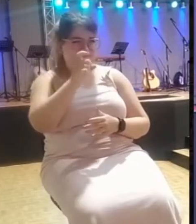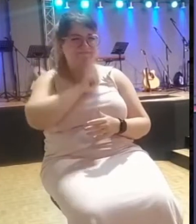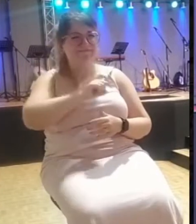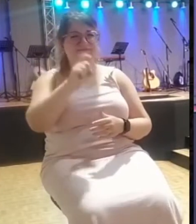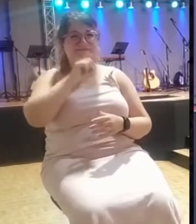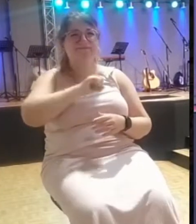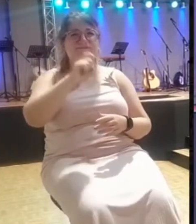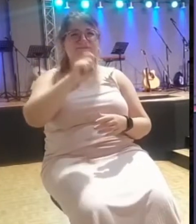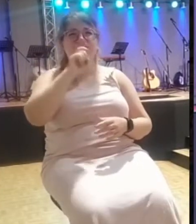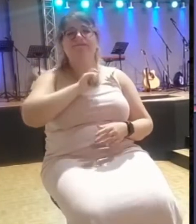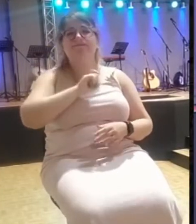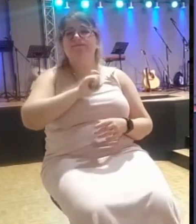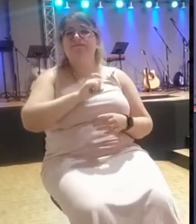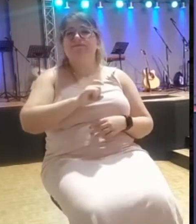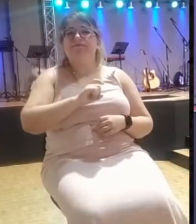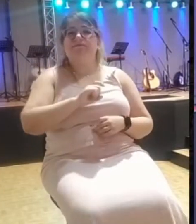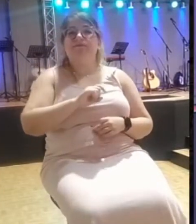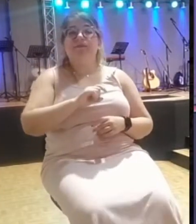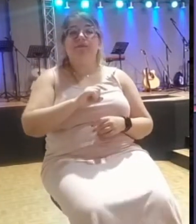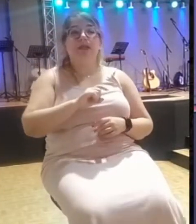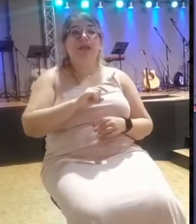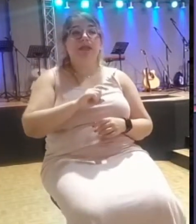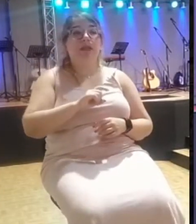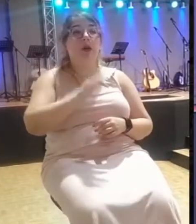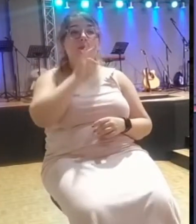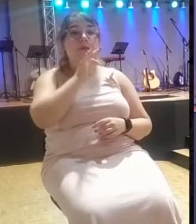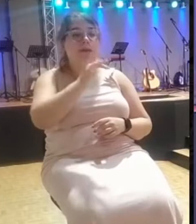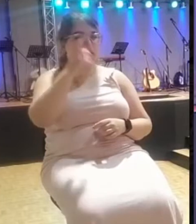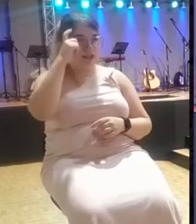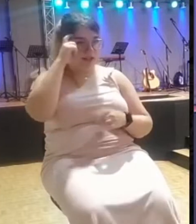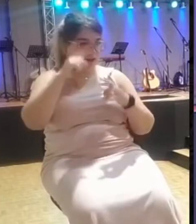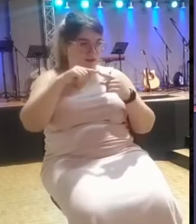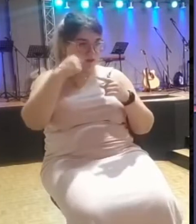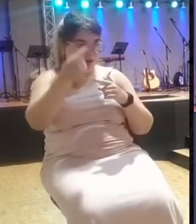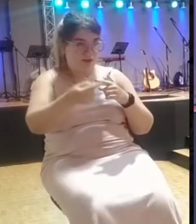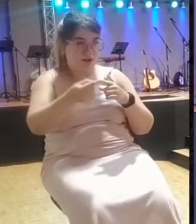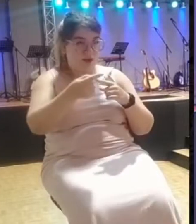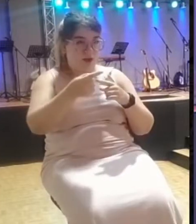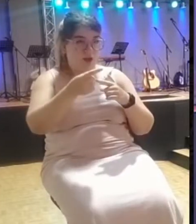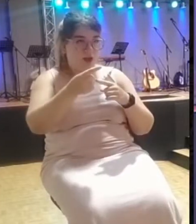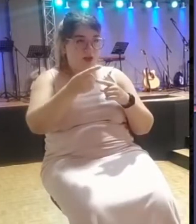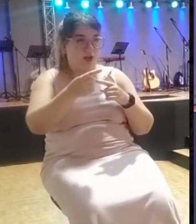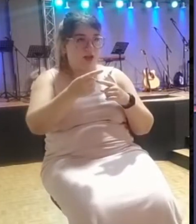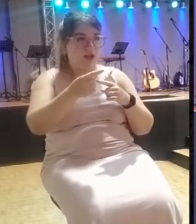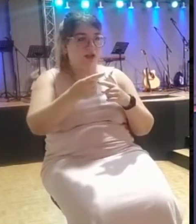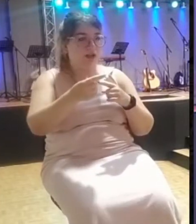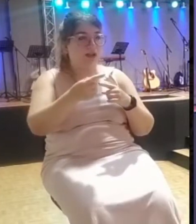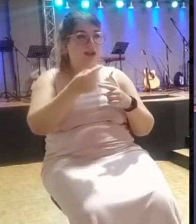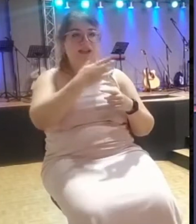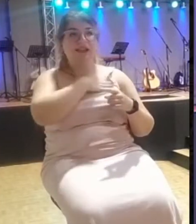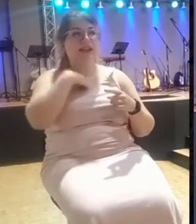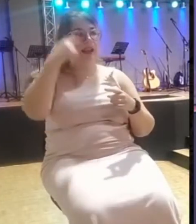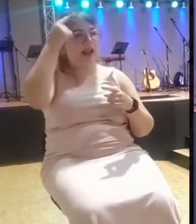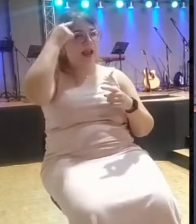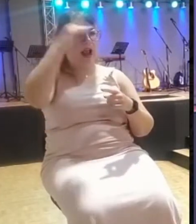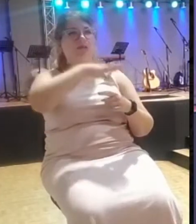promete que al otro día va a cortarle la cabeza a